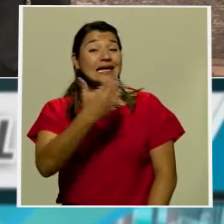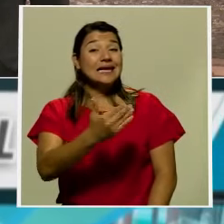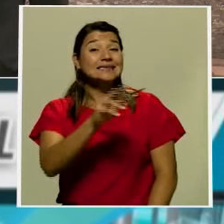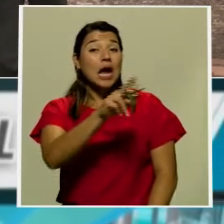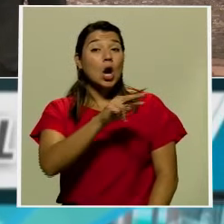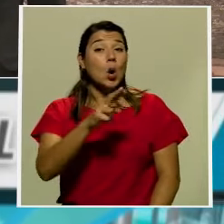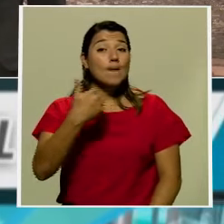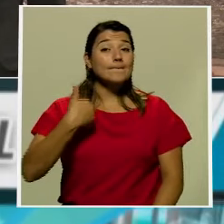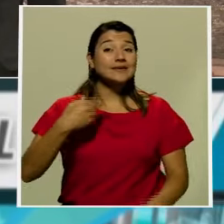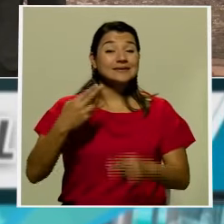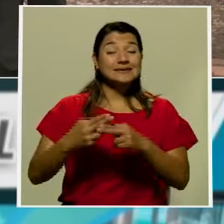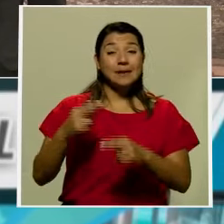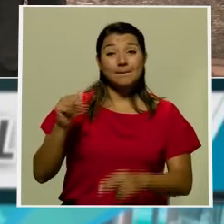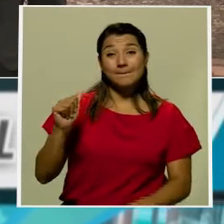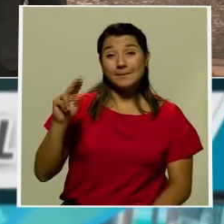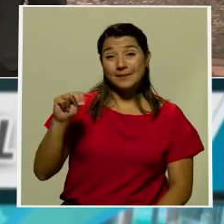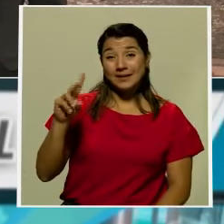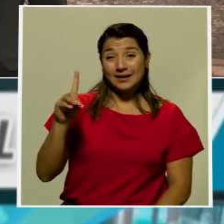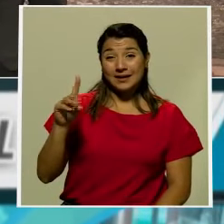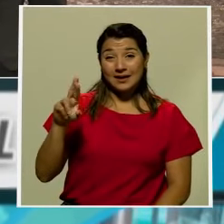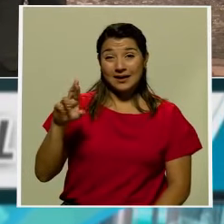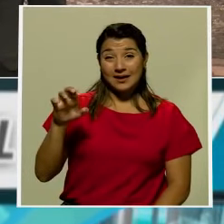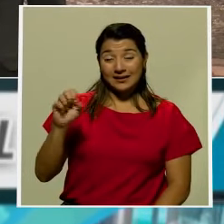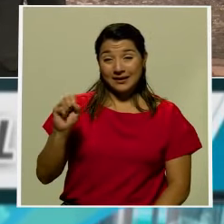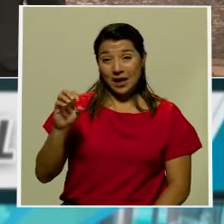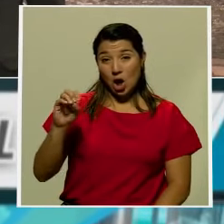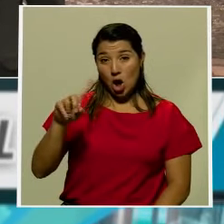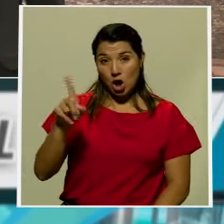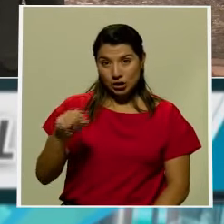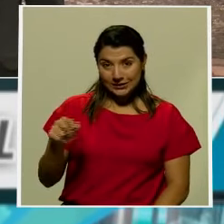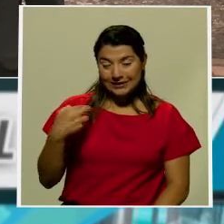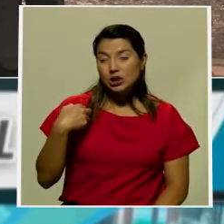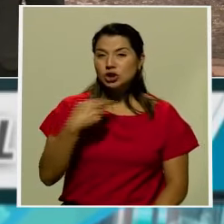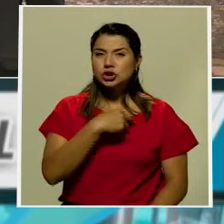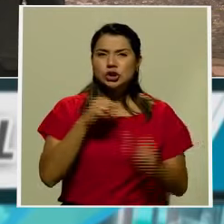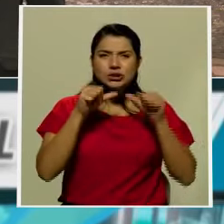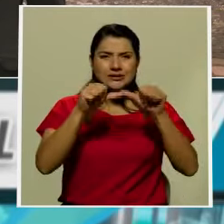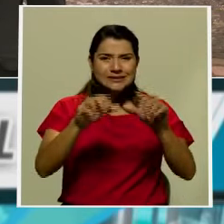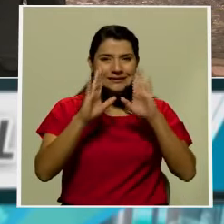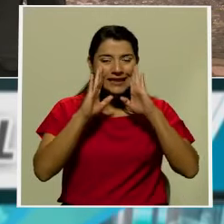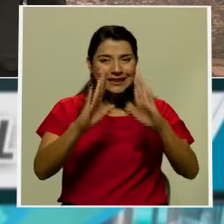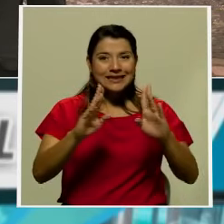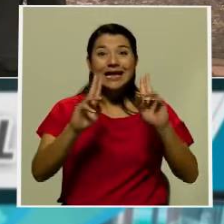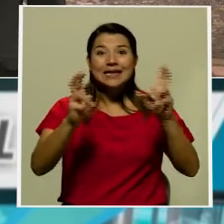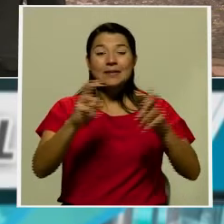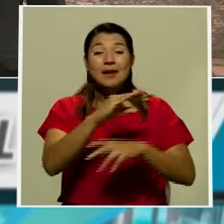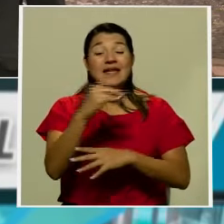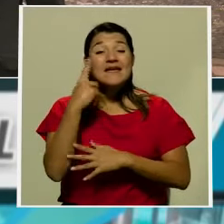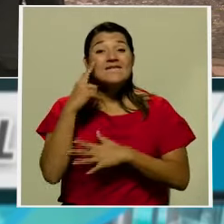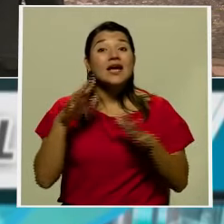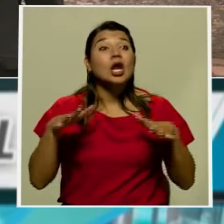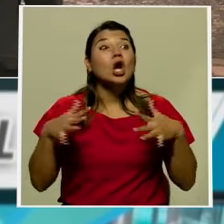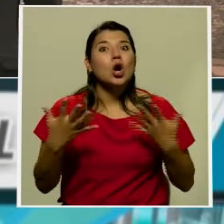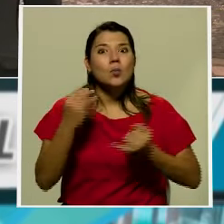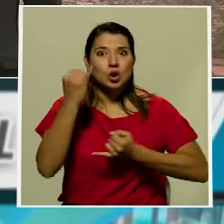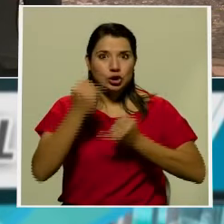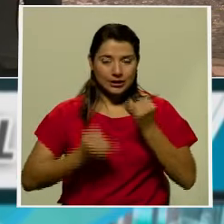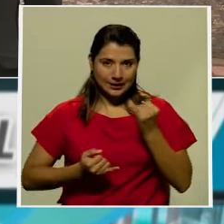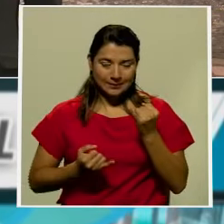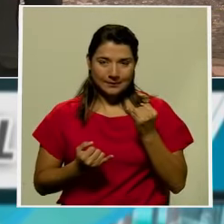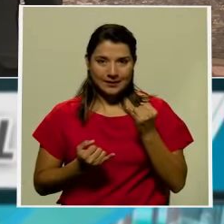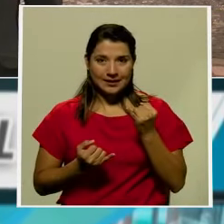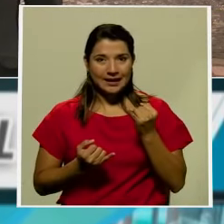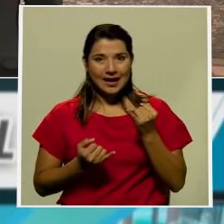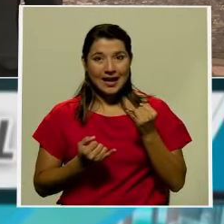nuestro compañero Andrés Ortiz vamos a estar dándole seguimiento al tema y ver como culmina finalmente